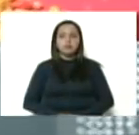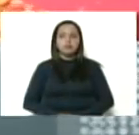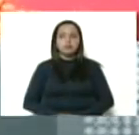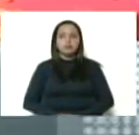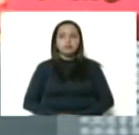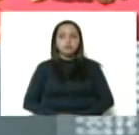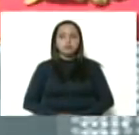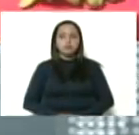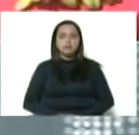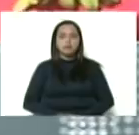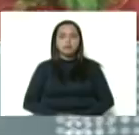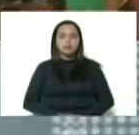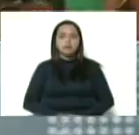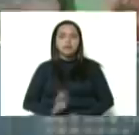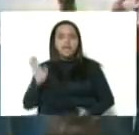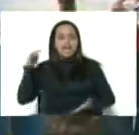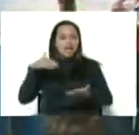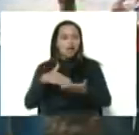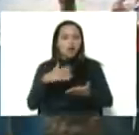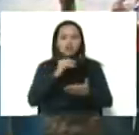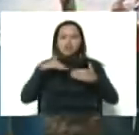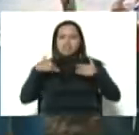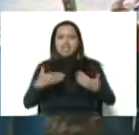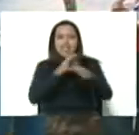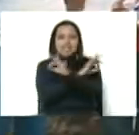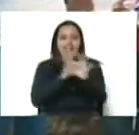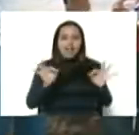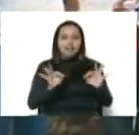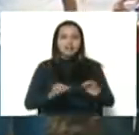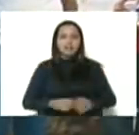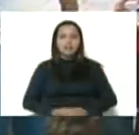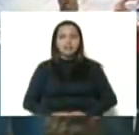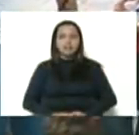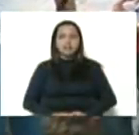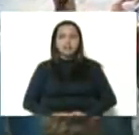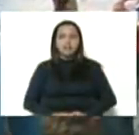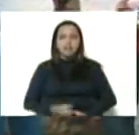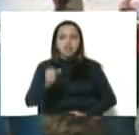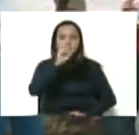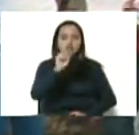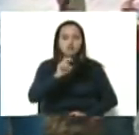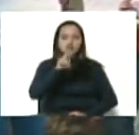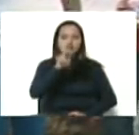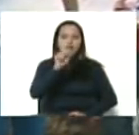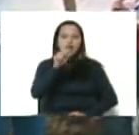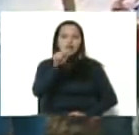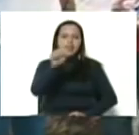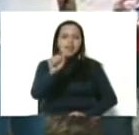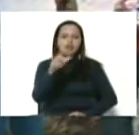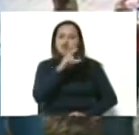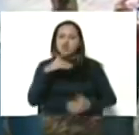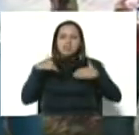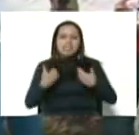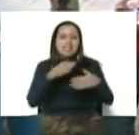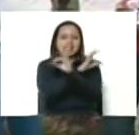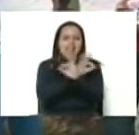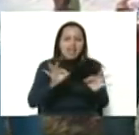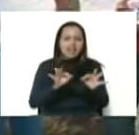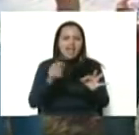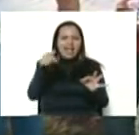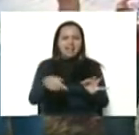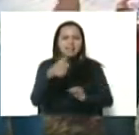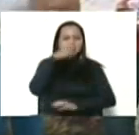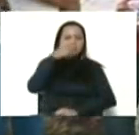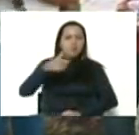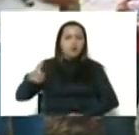En Aragua no se rinde nadie. En Suata no se rinde nadie. Aquí está